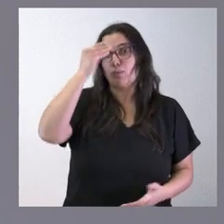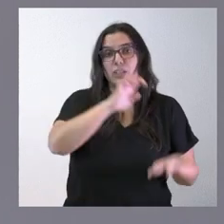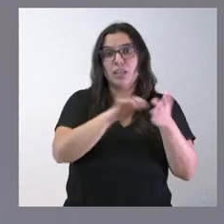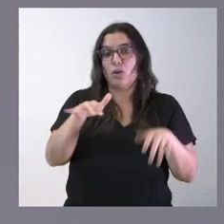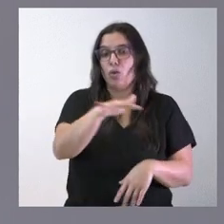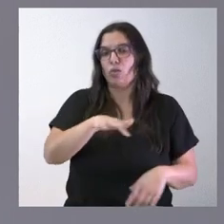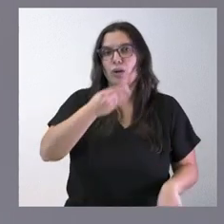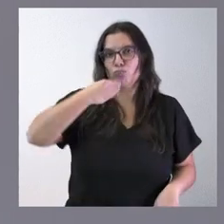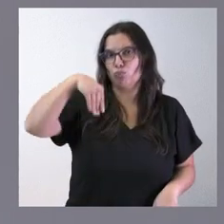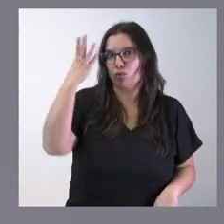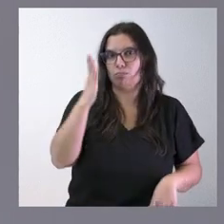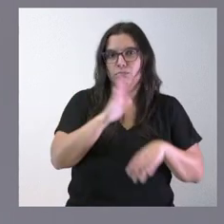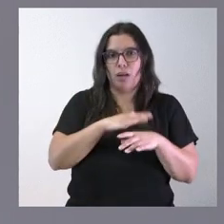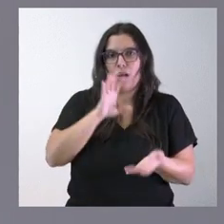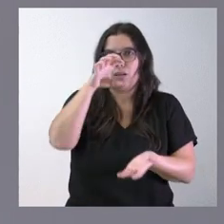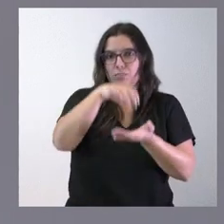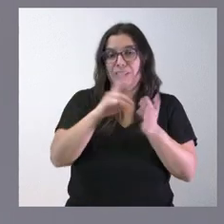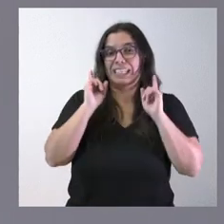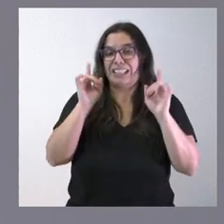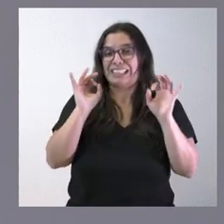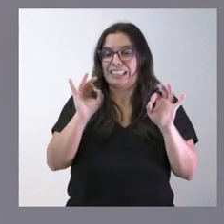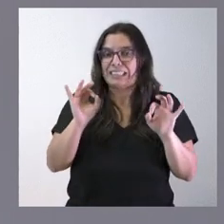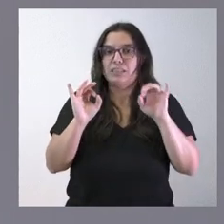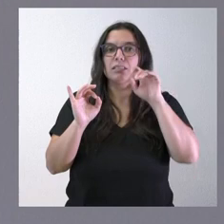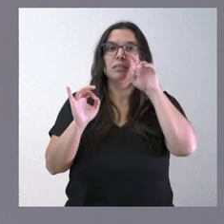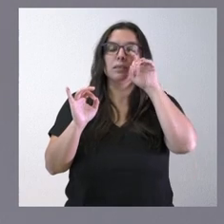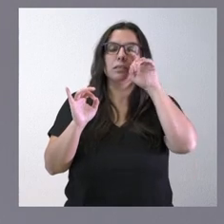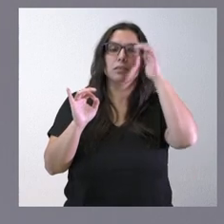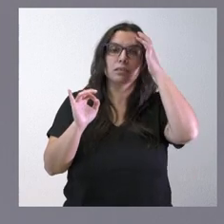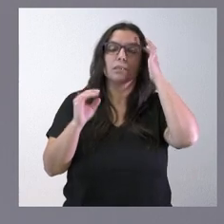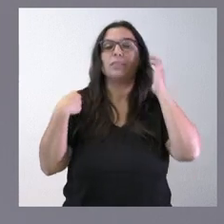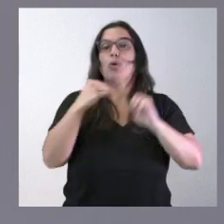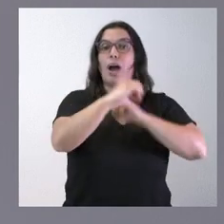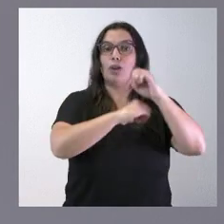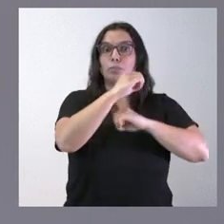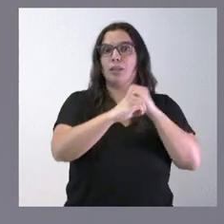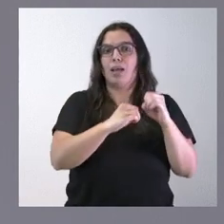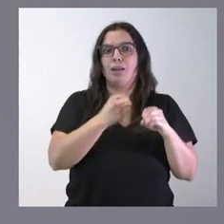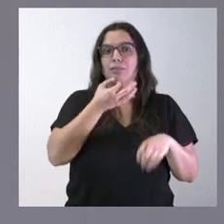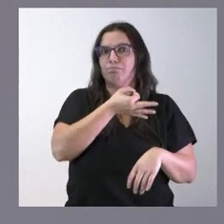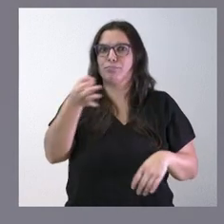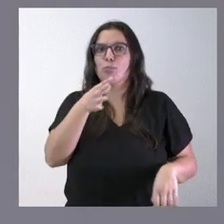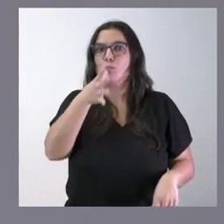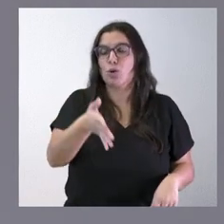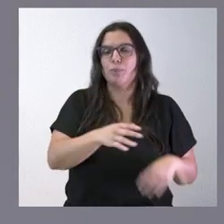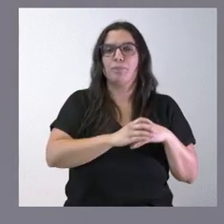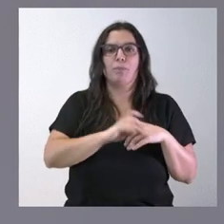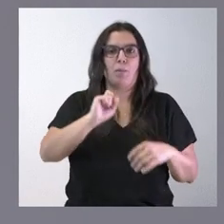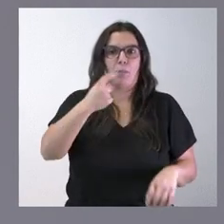para la ubicación. Me habla usted, en concreto, en este caso, del ámbito aeroespacial, por varios motivos. Primero, porque